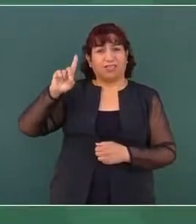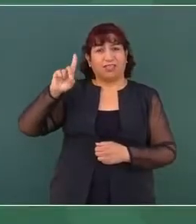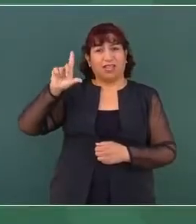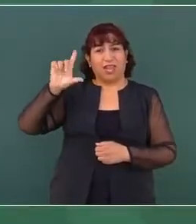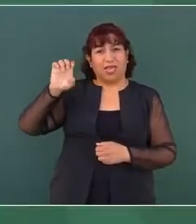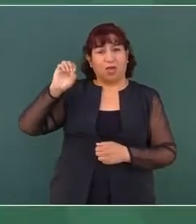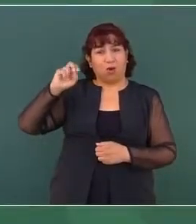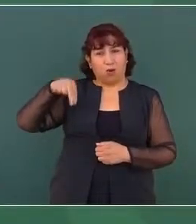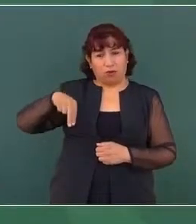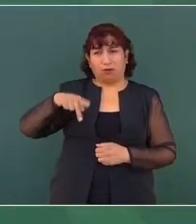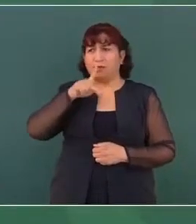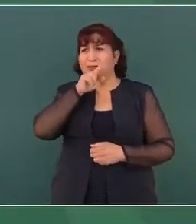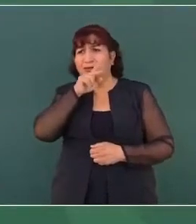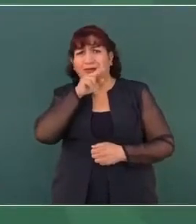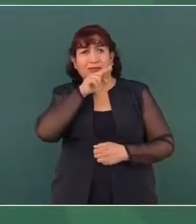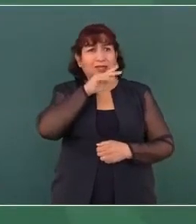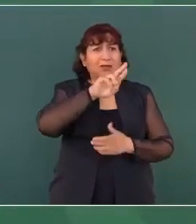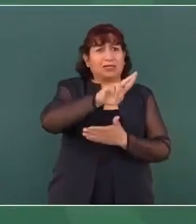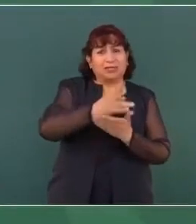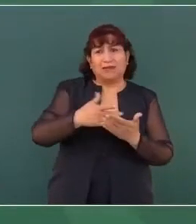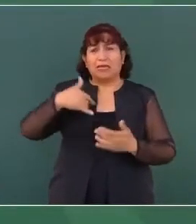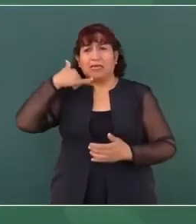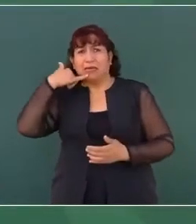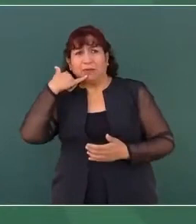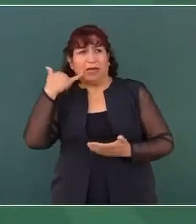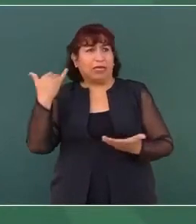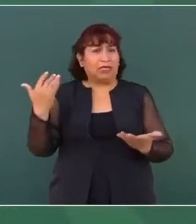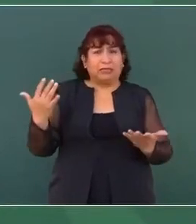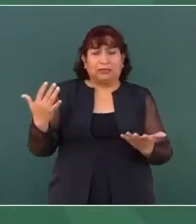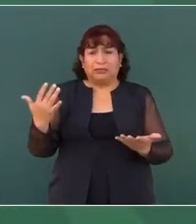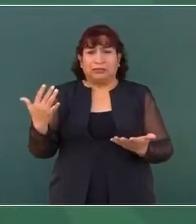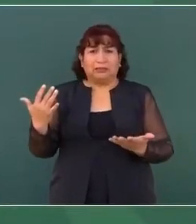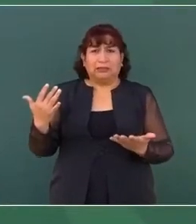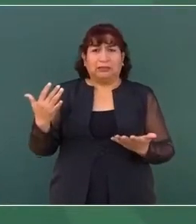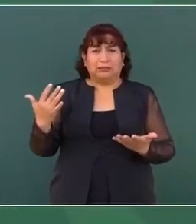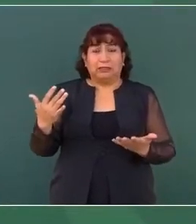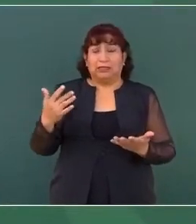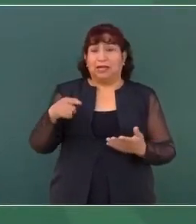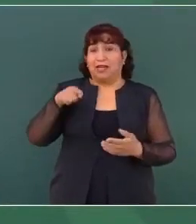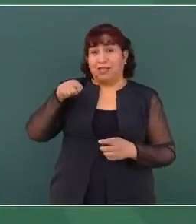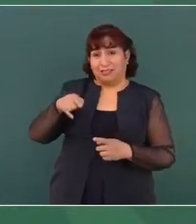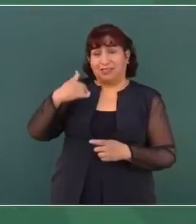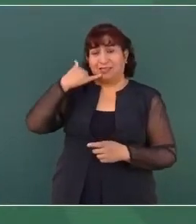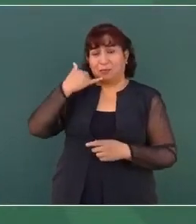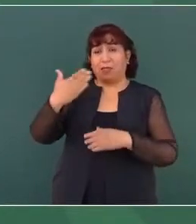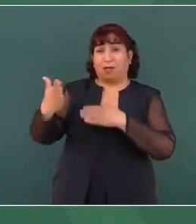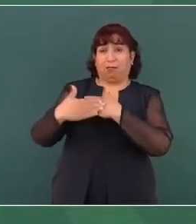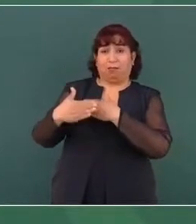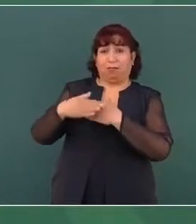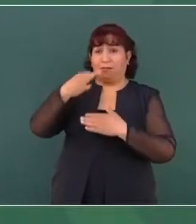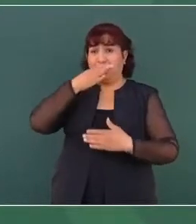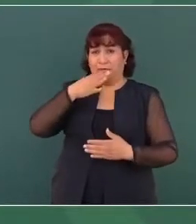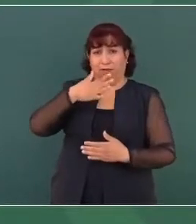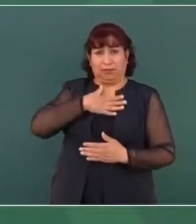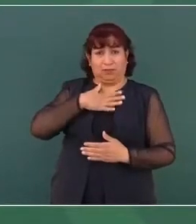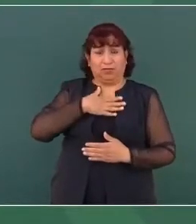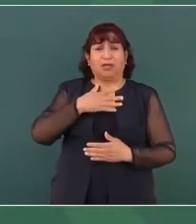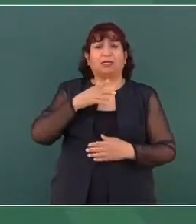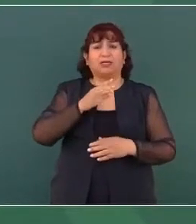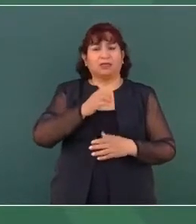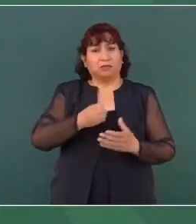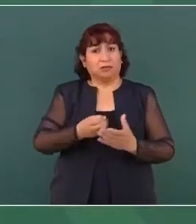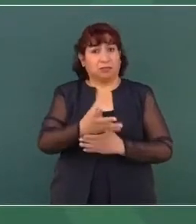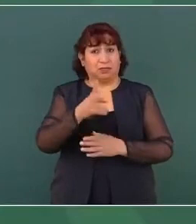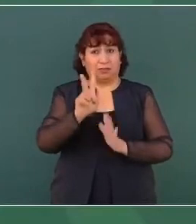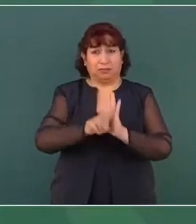preocupado porque había recibido una llamada donde le advertían que iban a salir